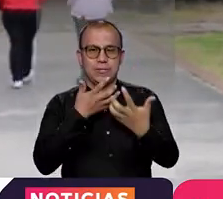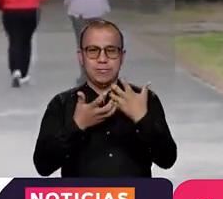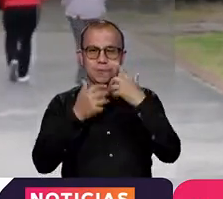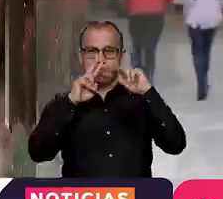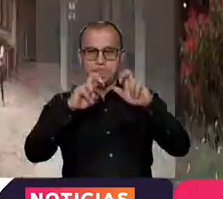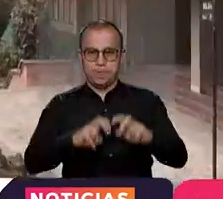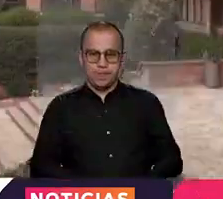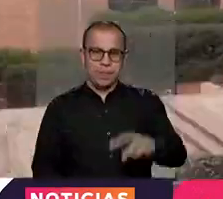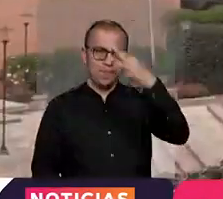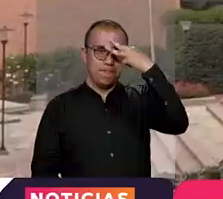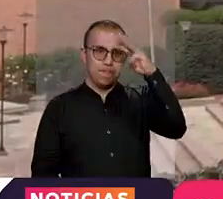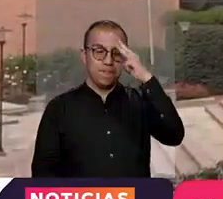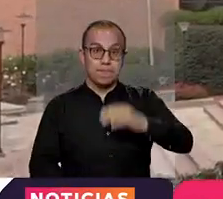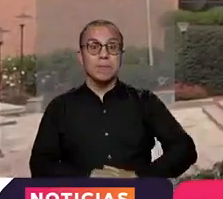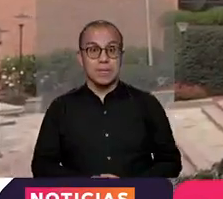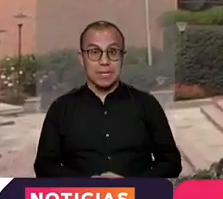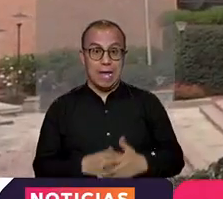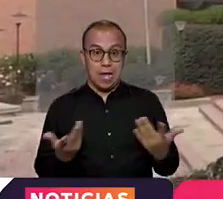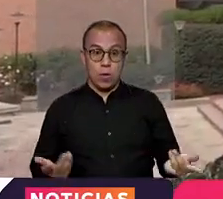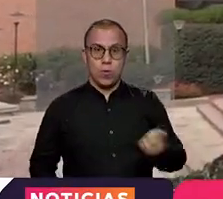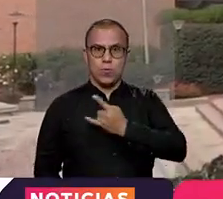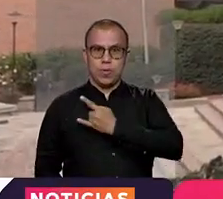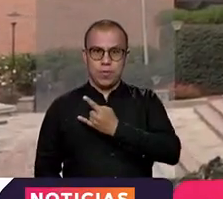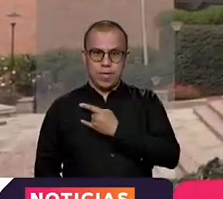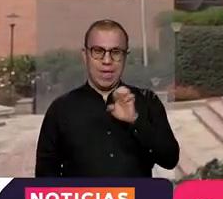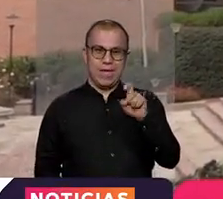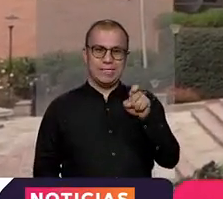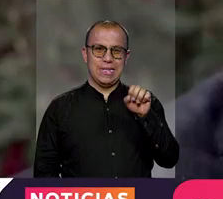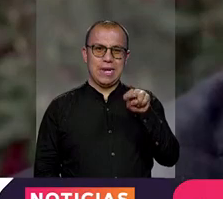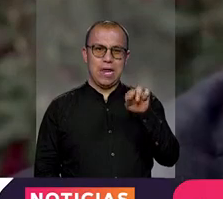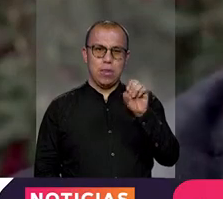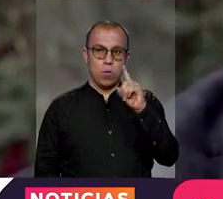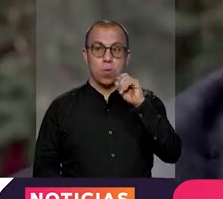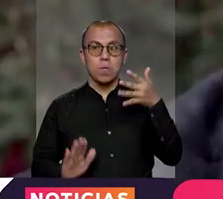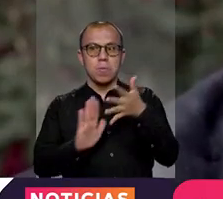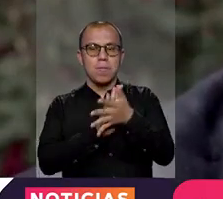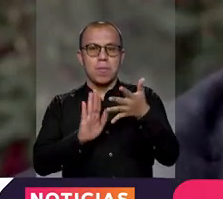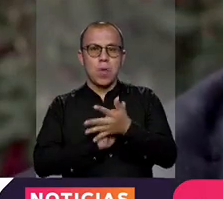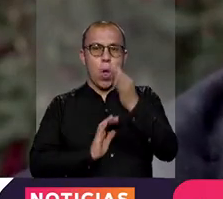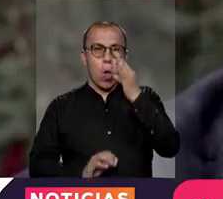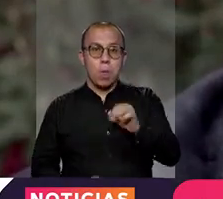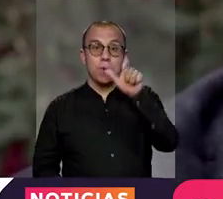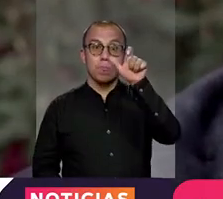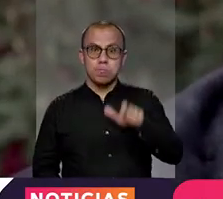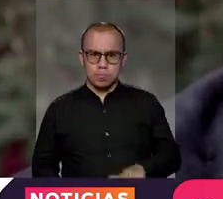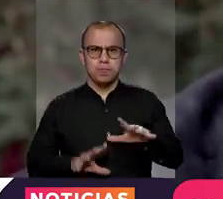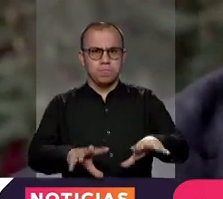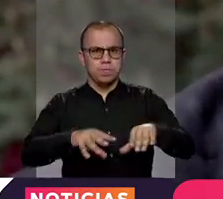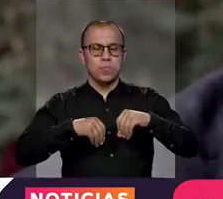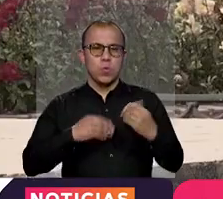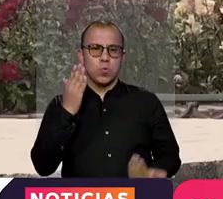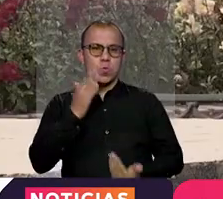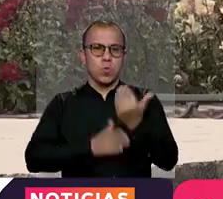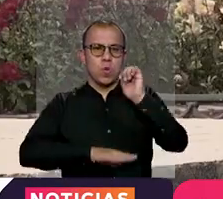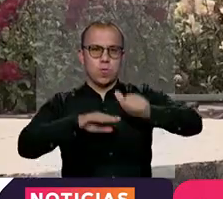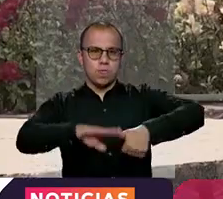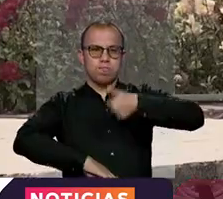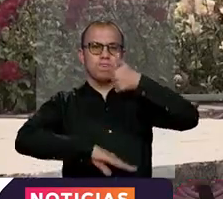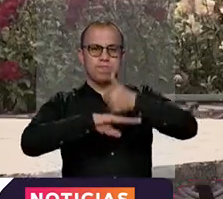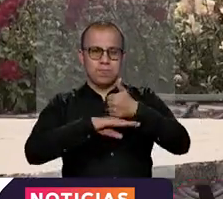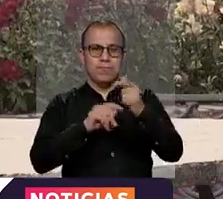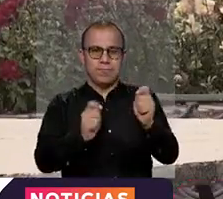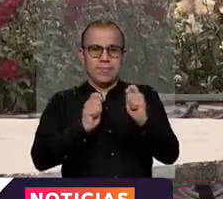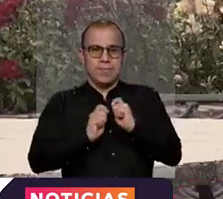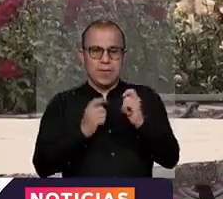Investigadores de México. Por su parte, la Universidad Externado de Colombia anunció que Hernando Parra Nieto asumió como nuevo rector de la institución,